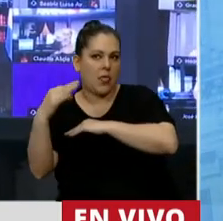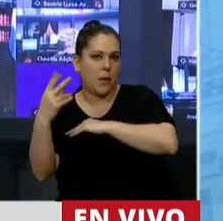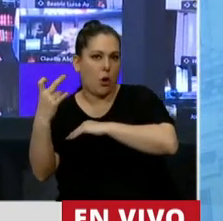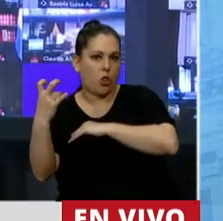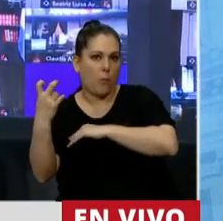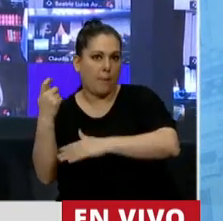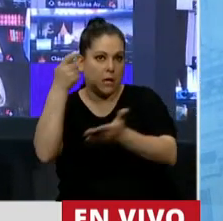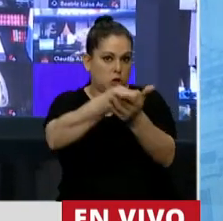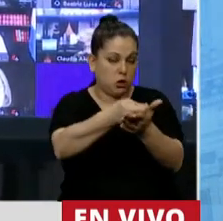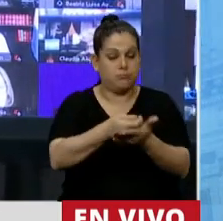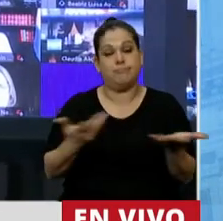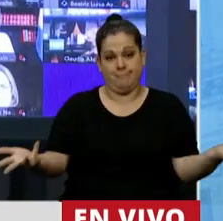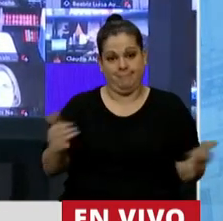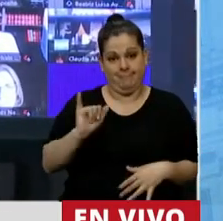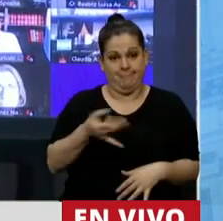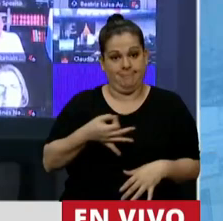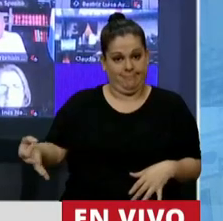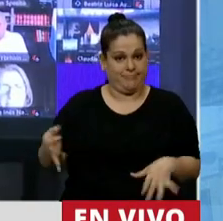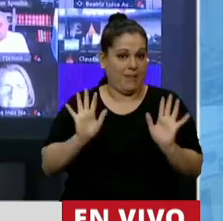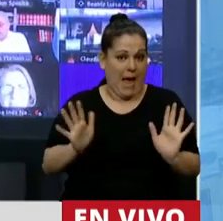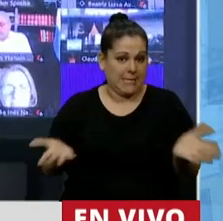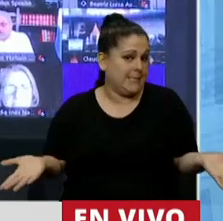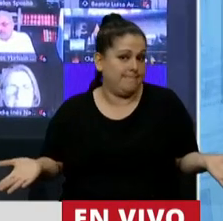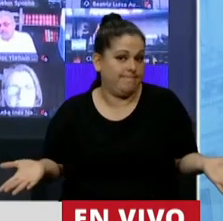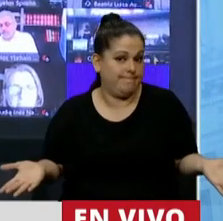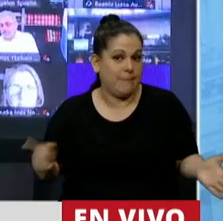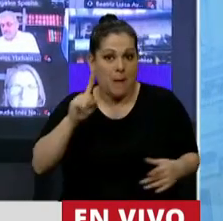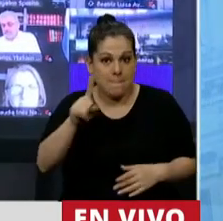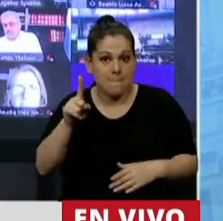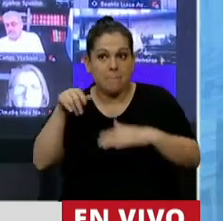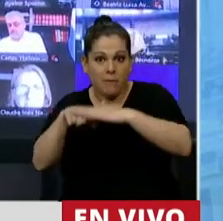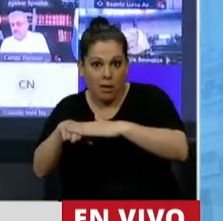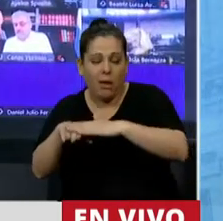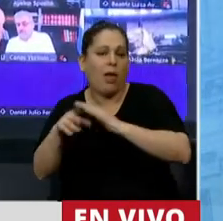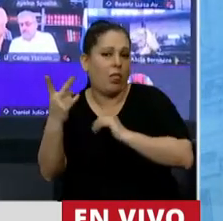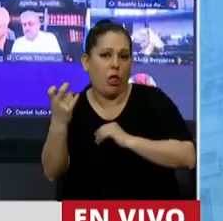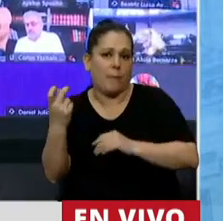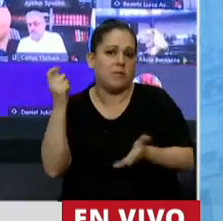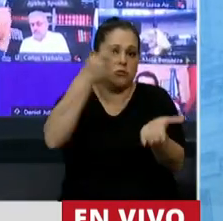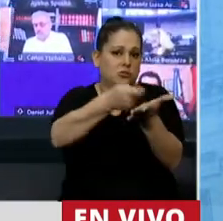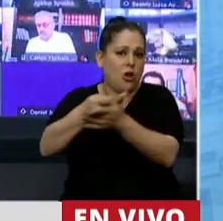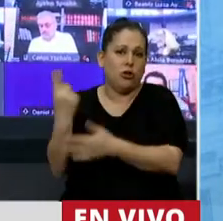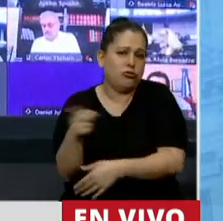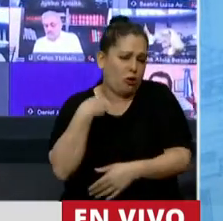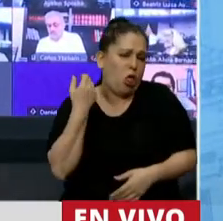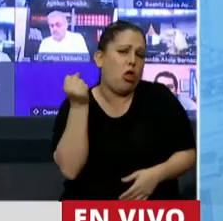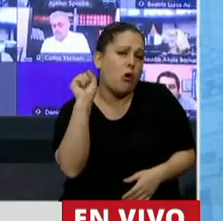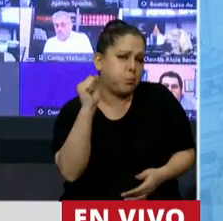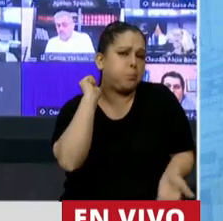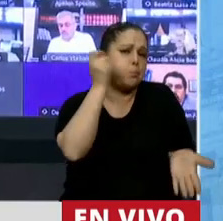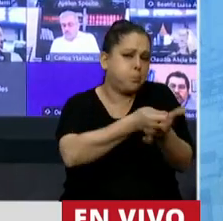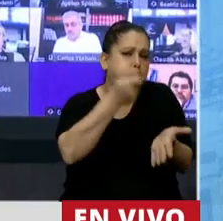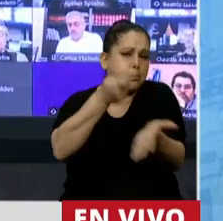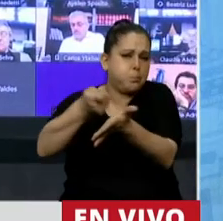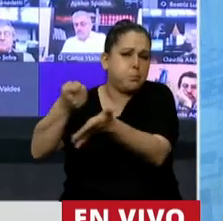demás? Pues sí, argentinos y argentinas. Así de simple. Todos en este país pusimos algo. Todos en este